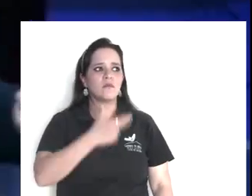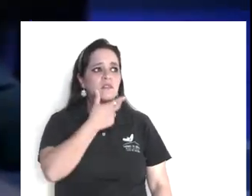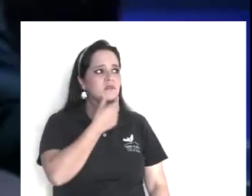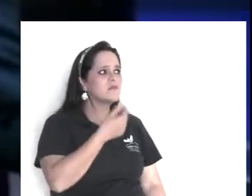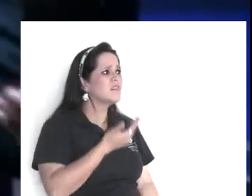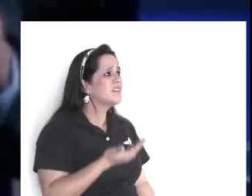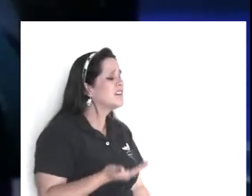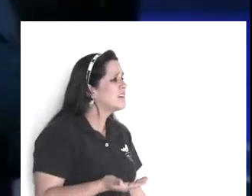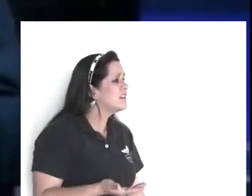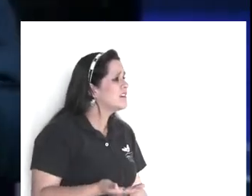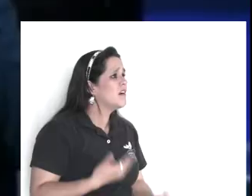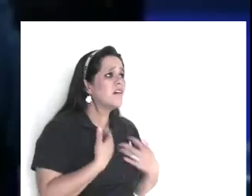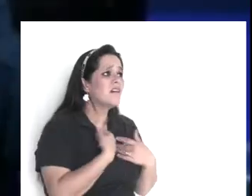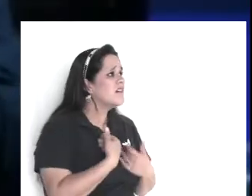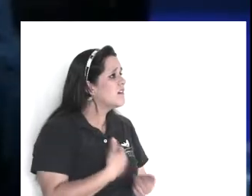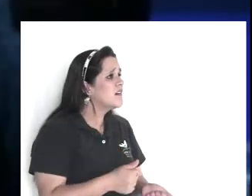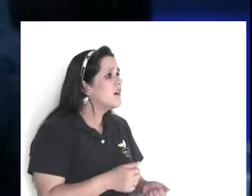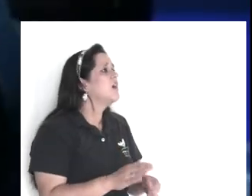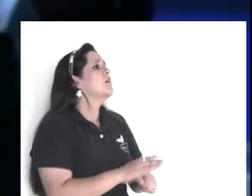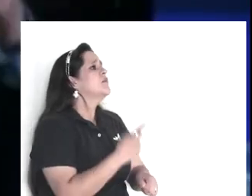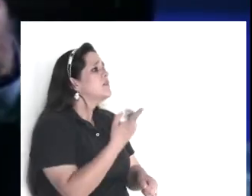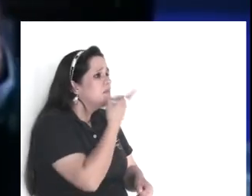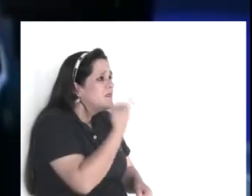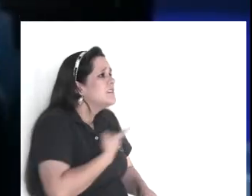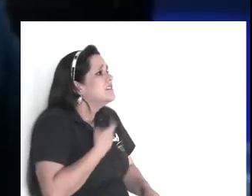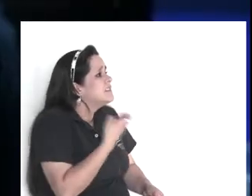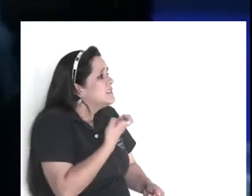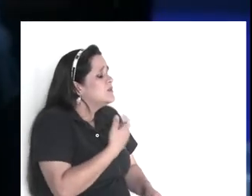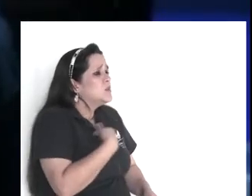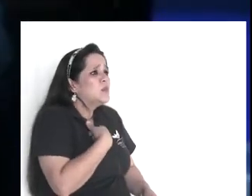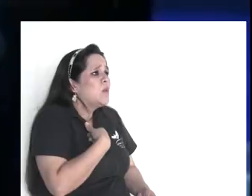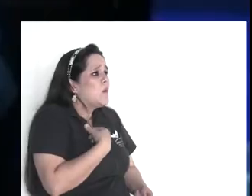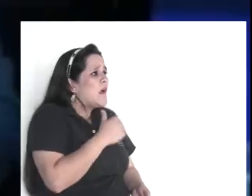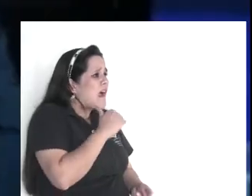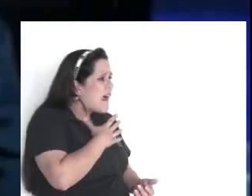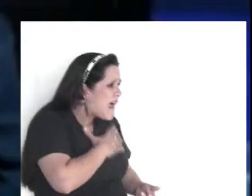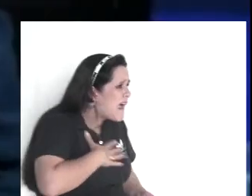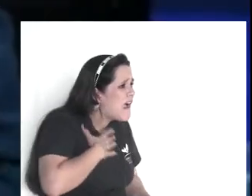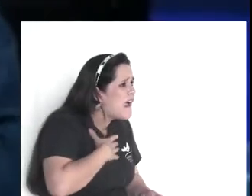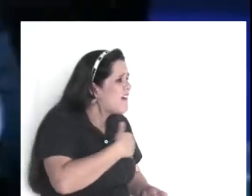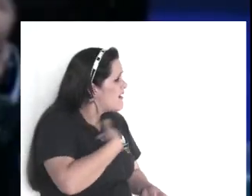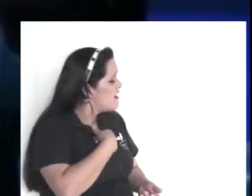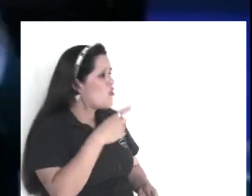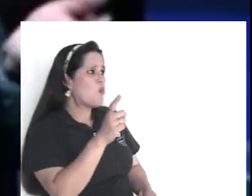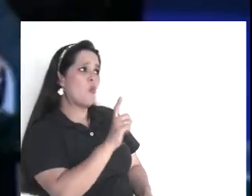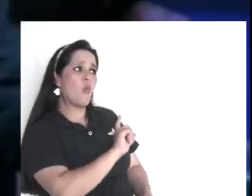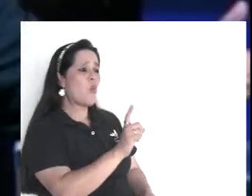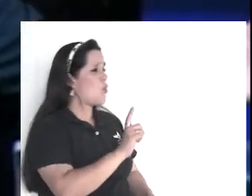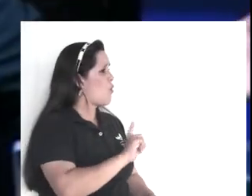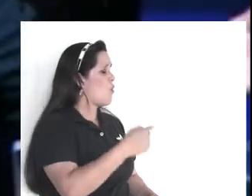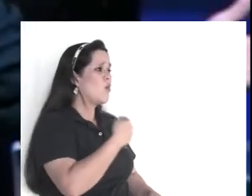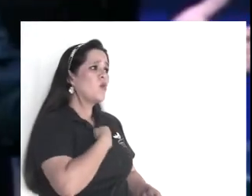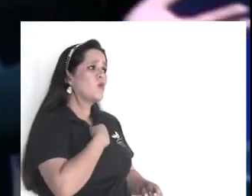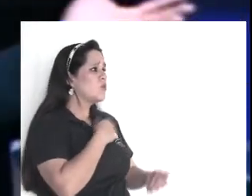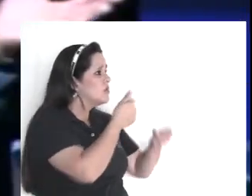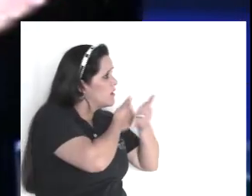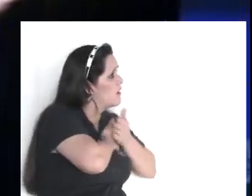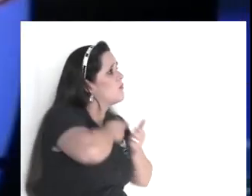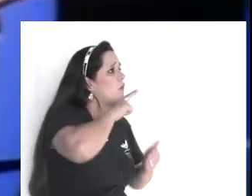¿ves? ¿ves? hasta donde se puede llegar, todo, ¿por qué? por creértela,